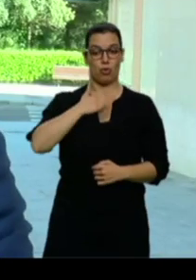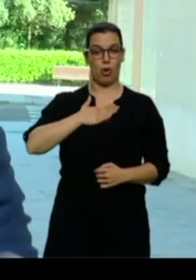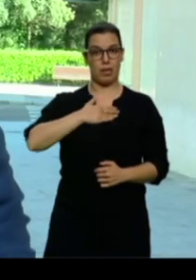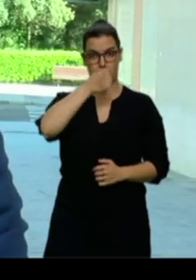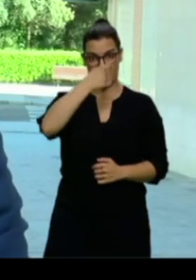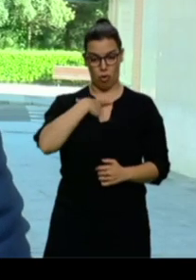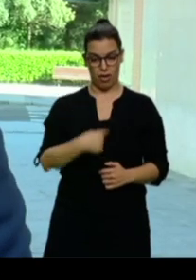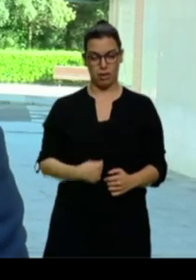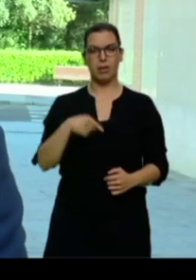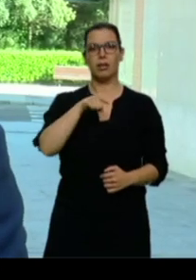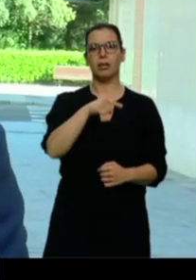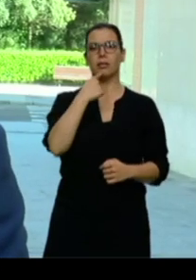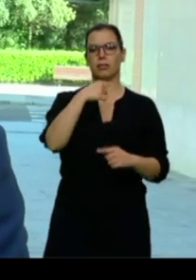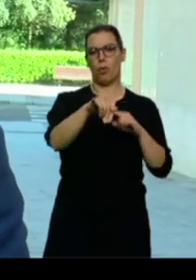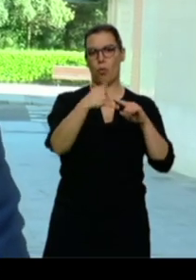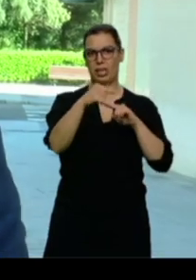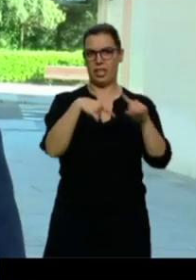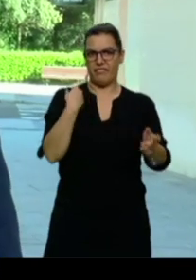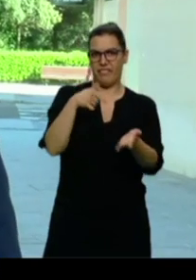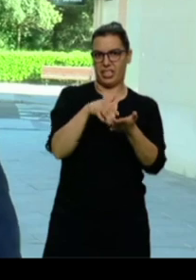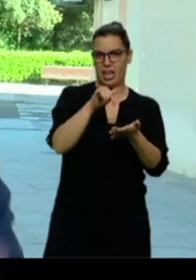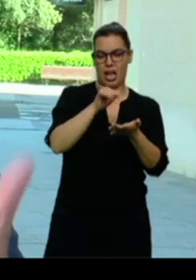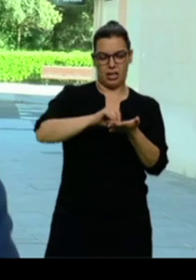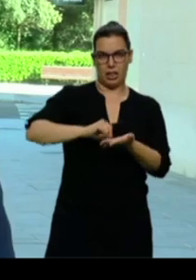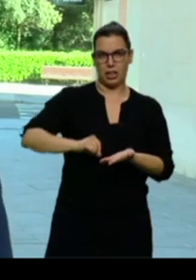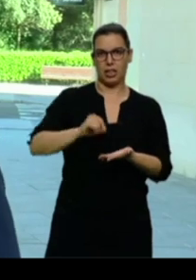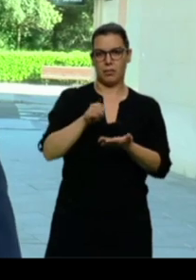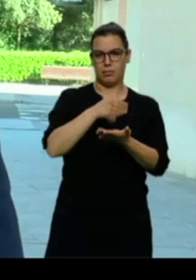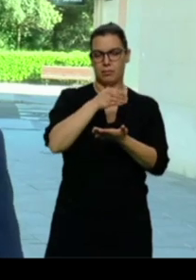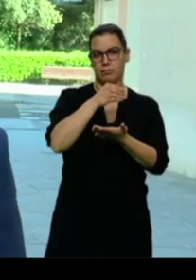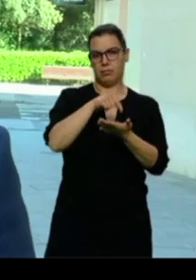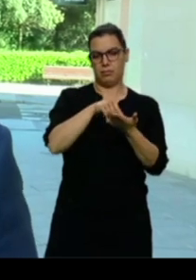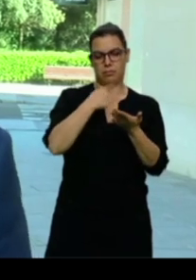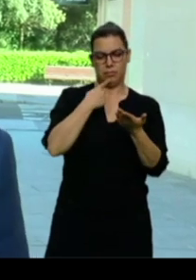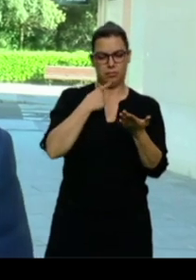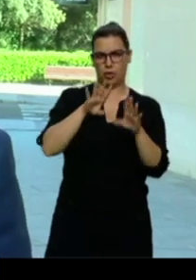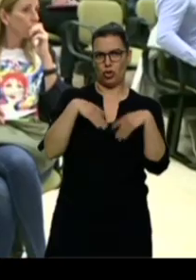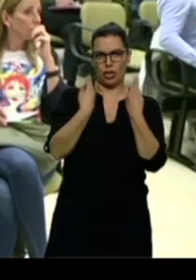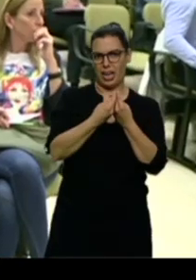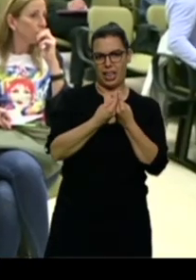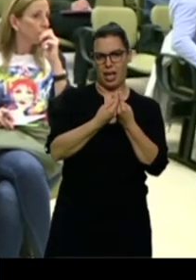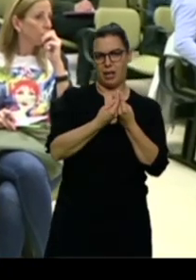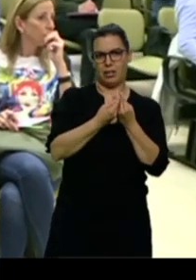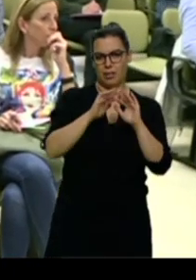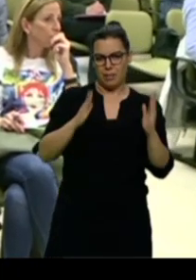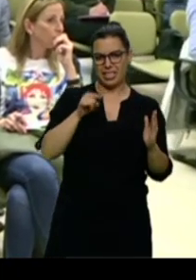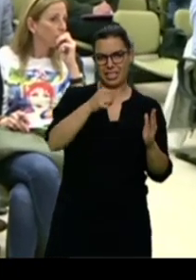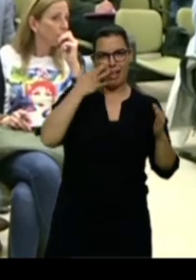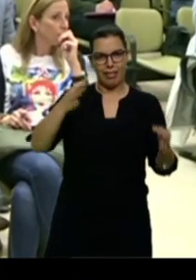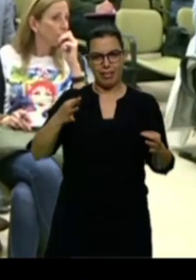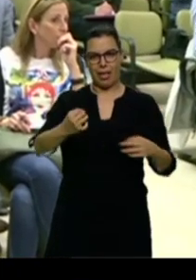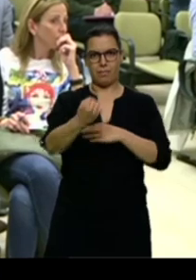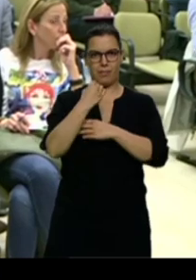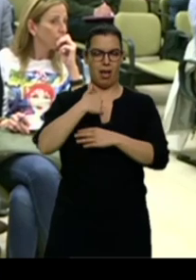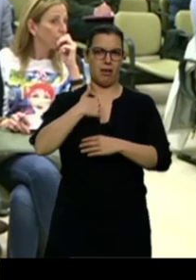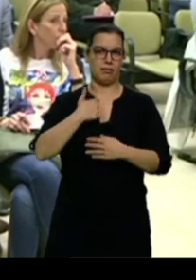o sea, con la fecha del día, esos resultados ratifican plenamente la totalidad de los resultados que se han dado en esa mesa. De quedar las cosas como están, sería posible